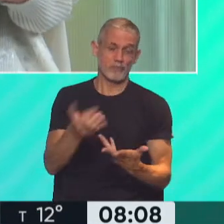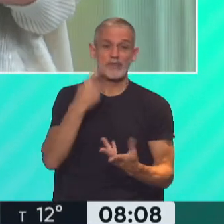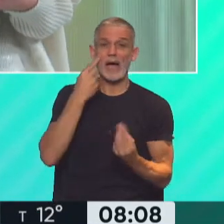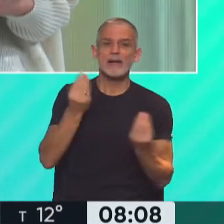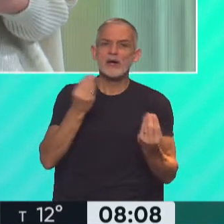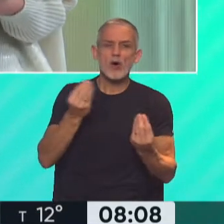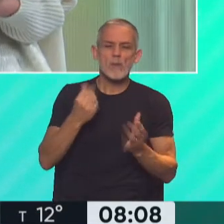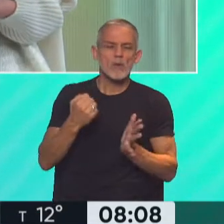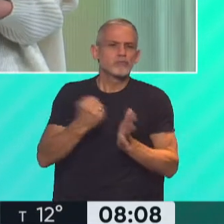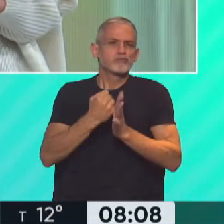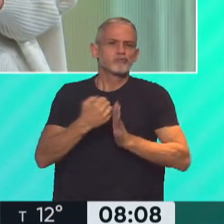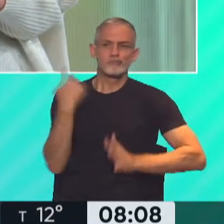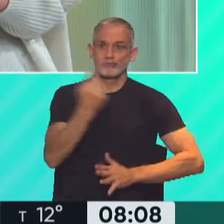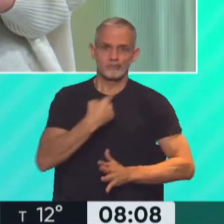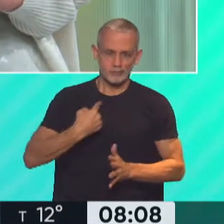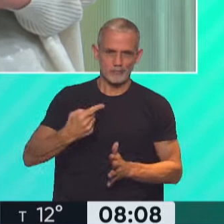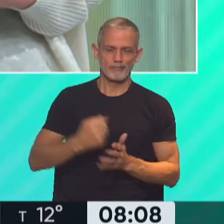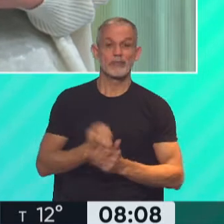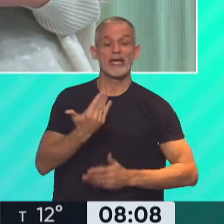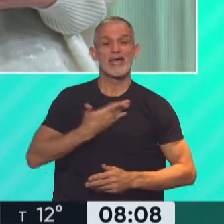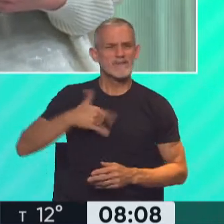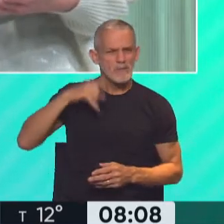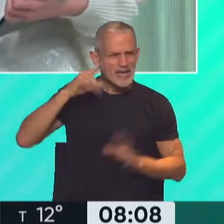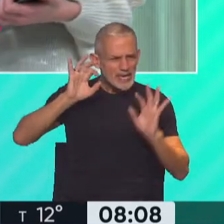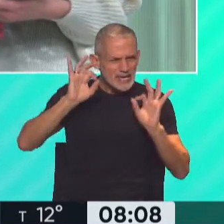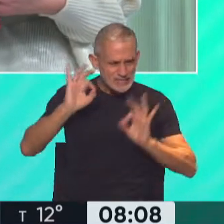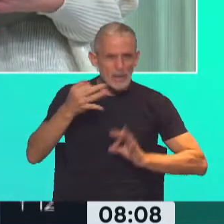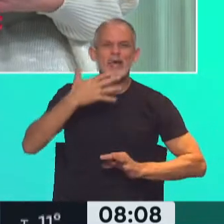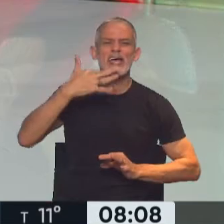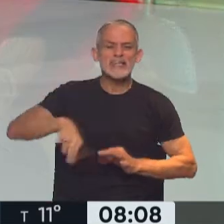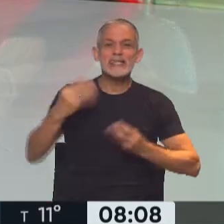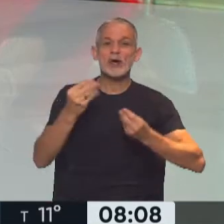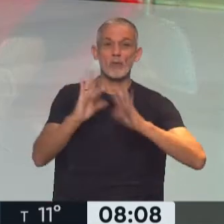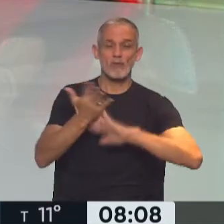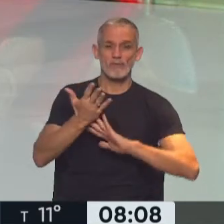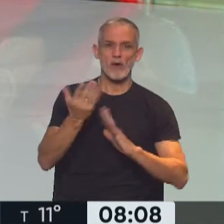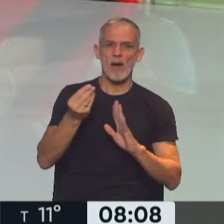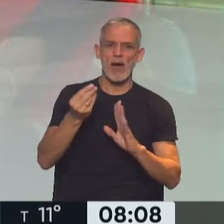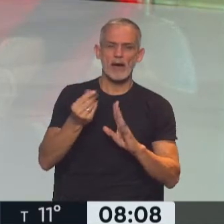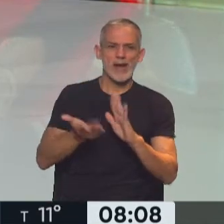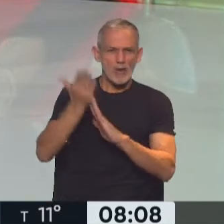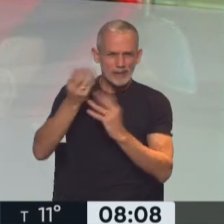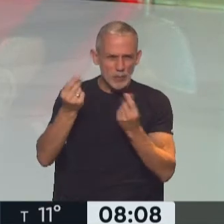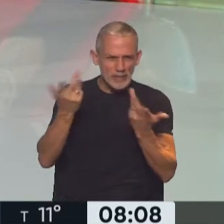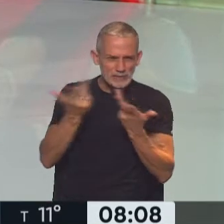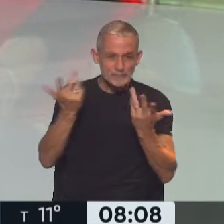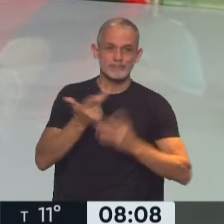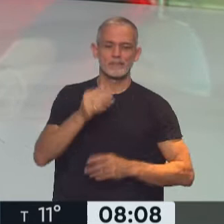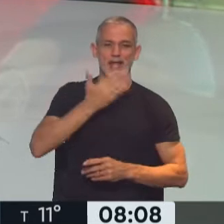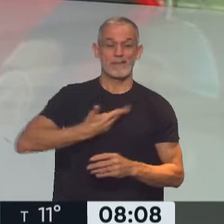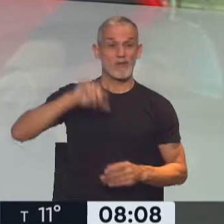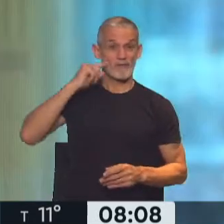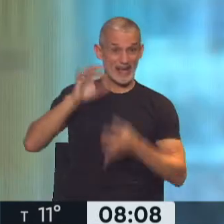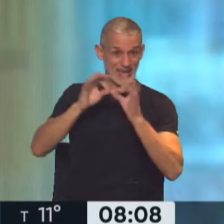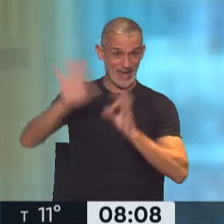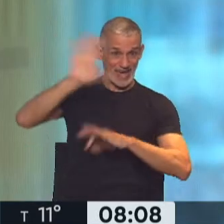ver cómo impacta esto en los números finales. ¿El FMI entiende esto en función de lo que va a ser esta primera revisión? Mirá, habló Alberto Fernández desde